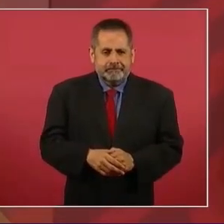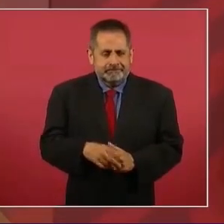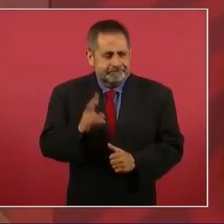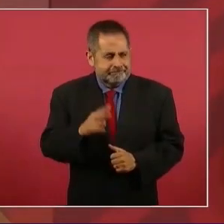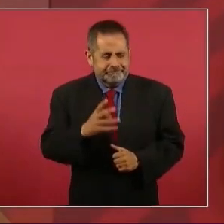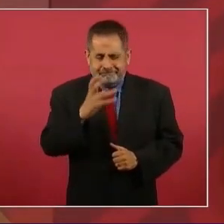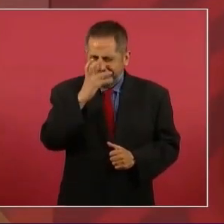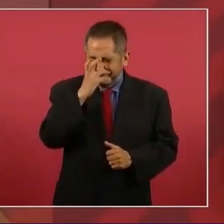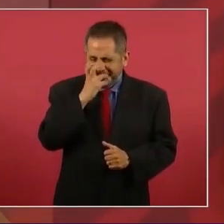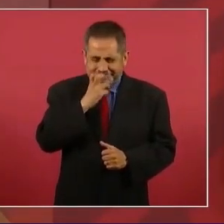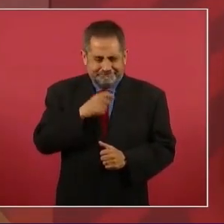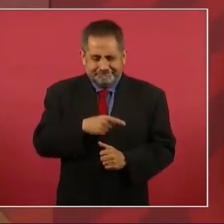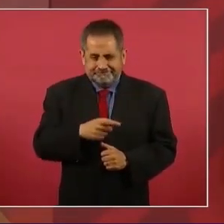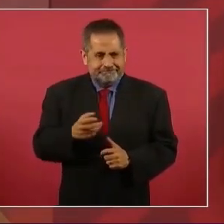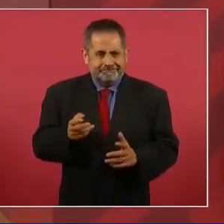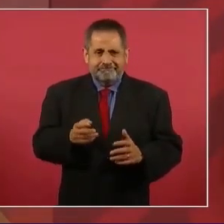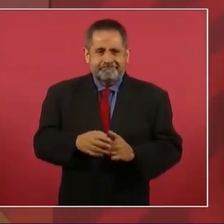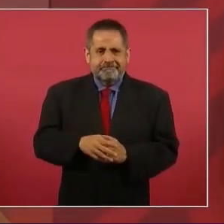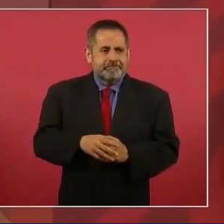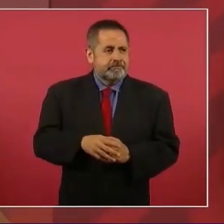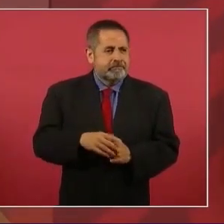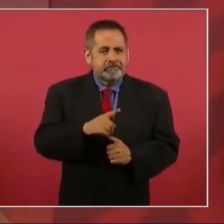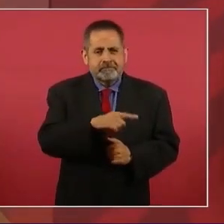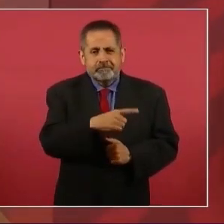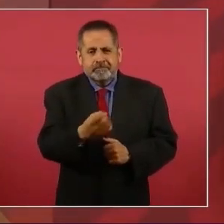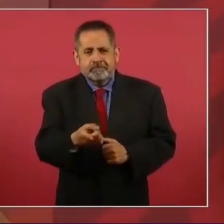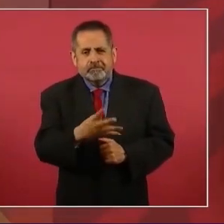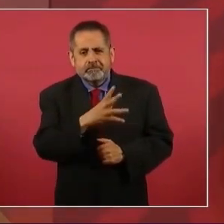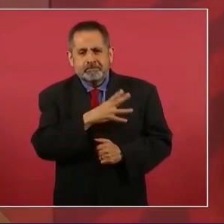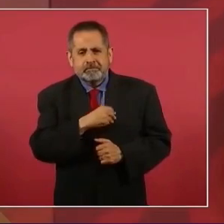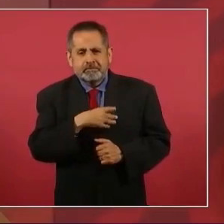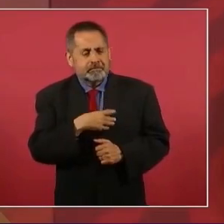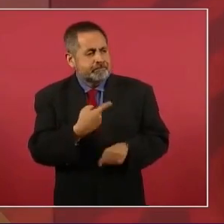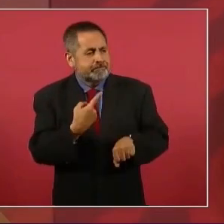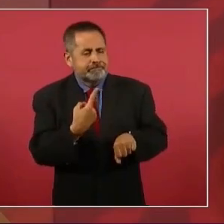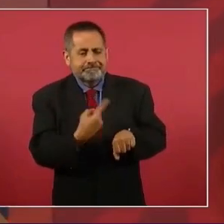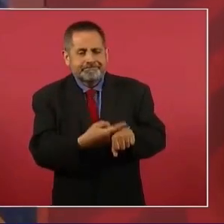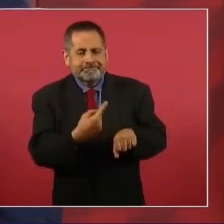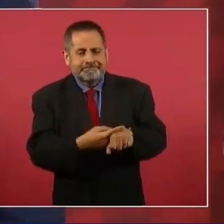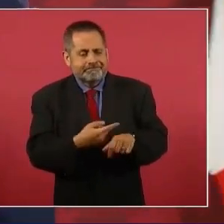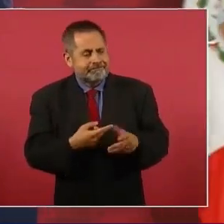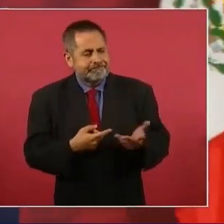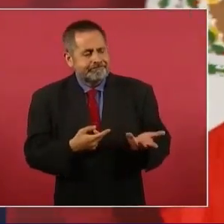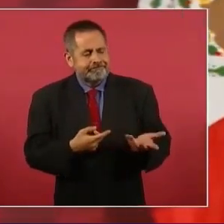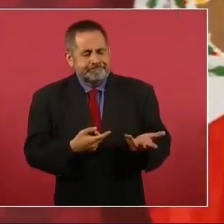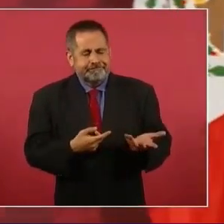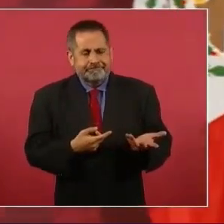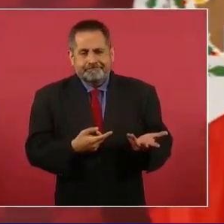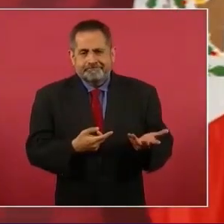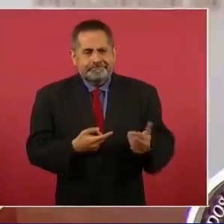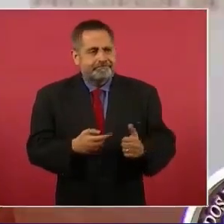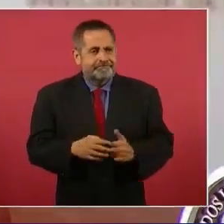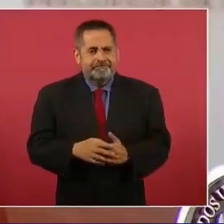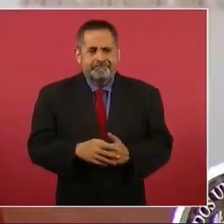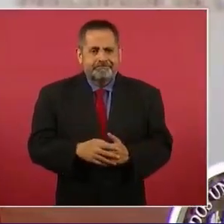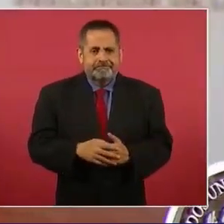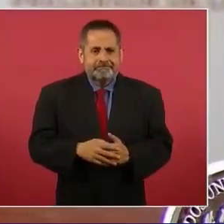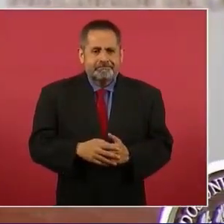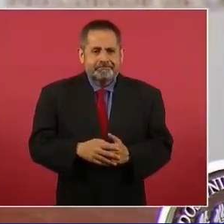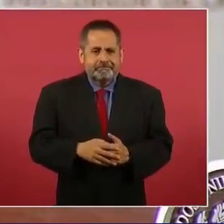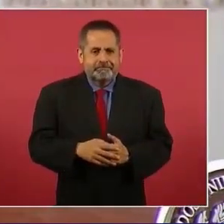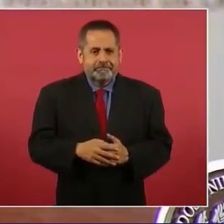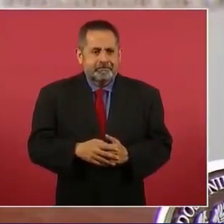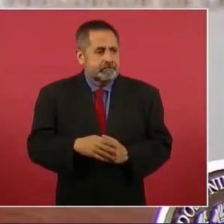Triste, su hijo enfermo y ella